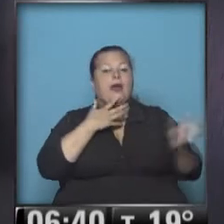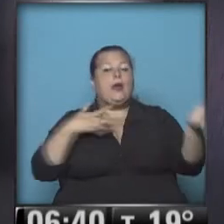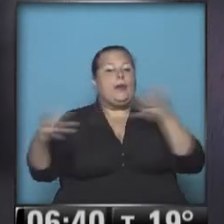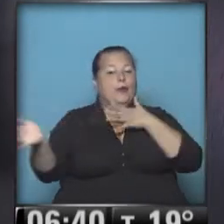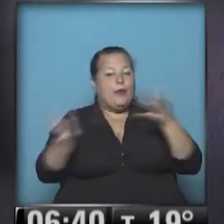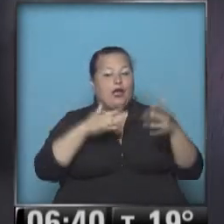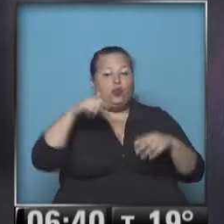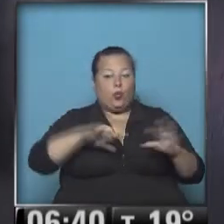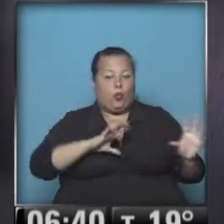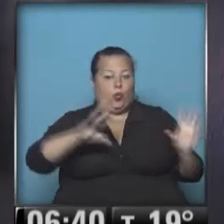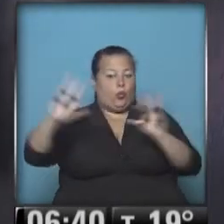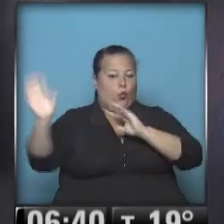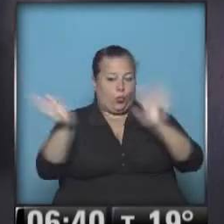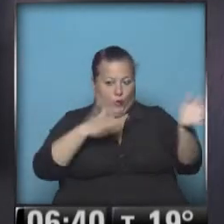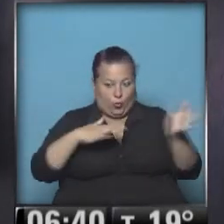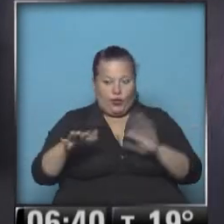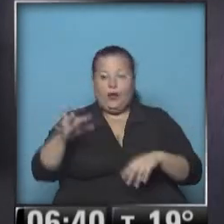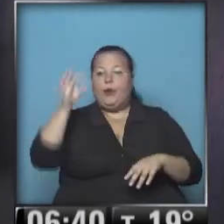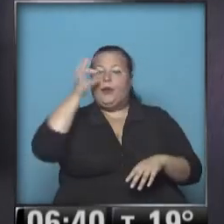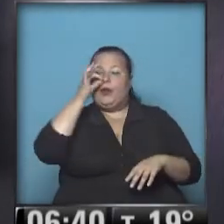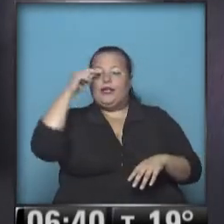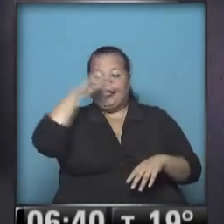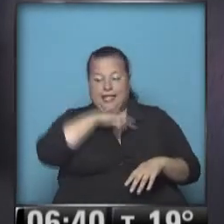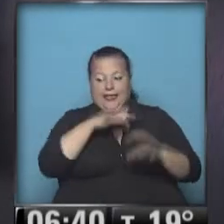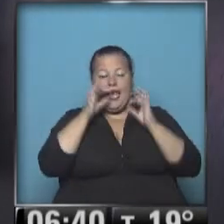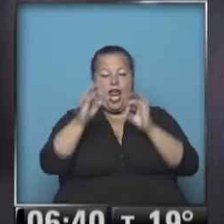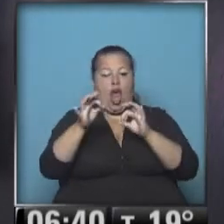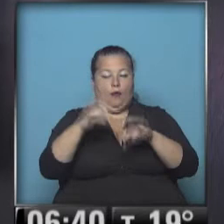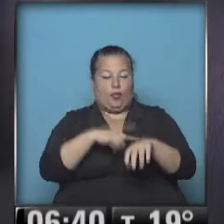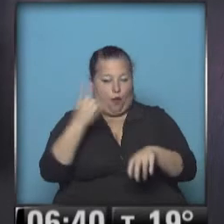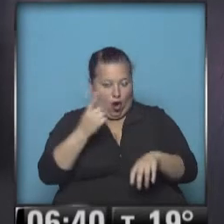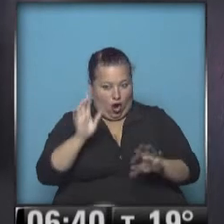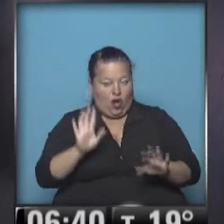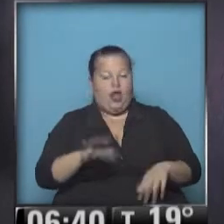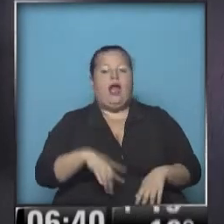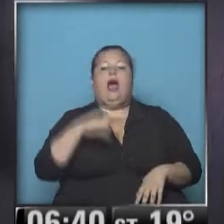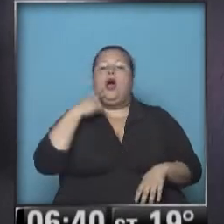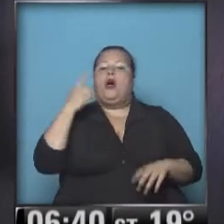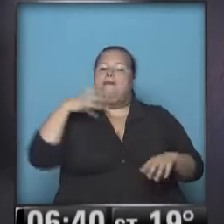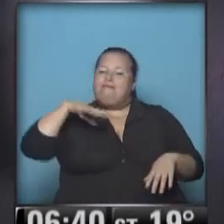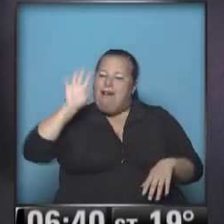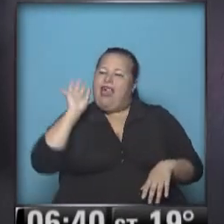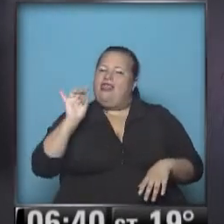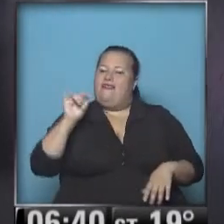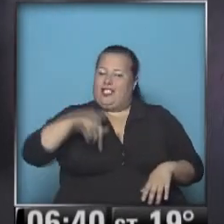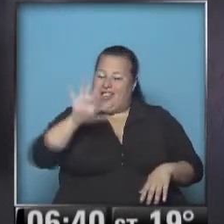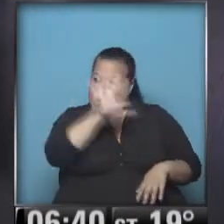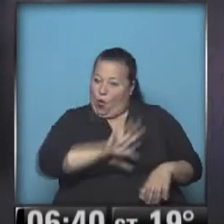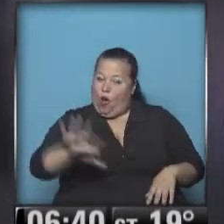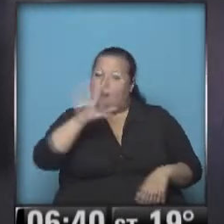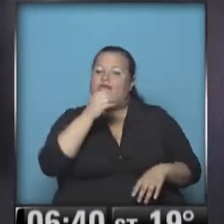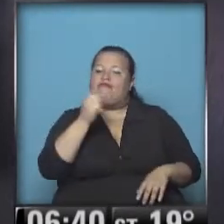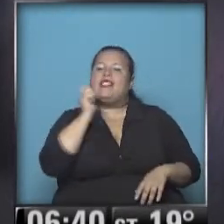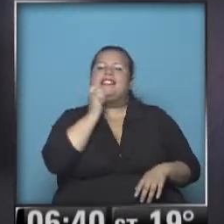sur está soplando. 27 kilómetros horarios. La provincia más complicada en esta zona